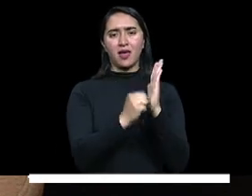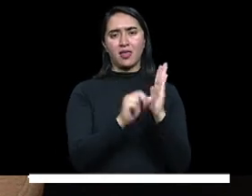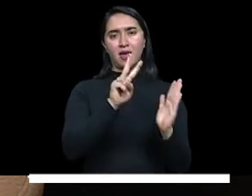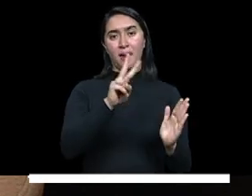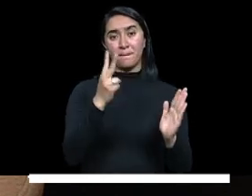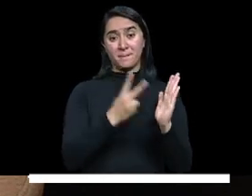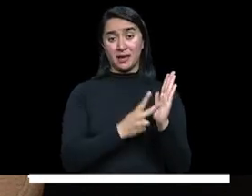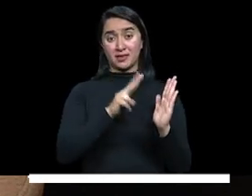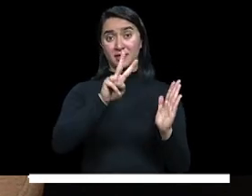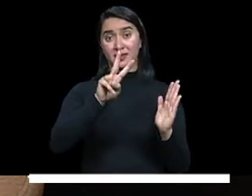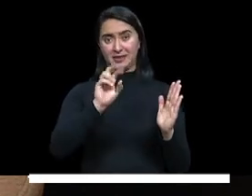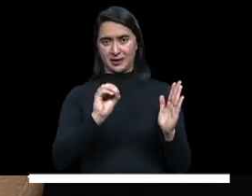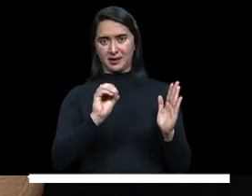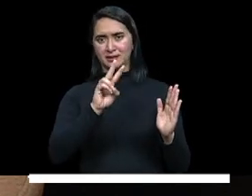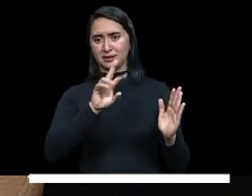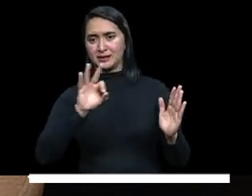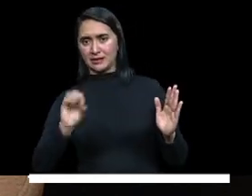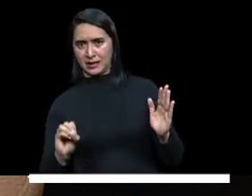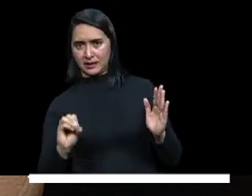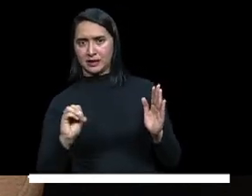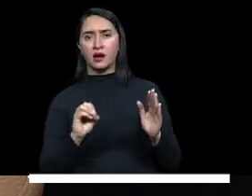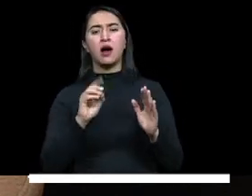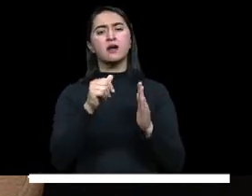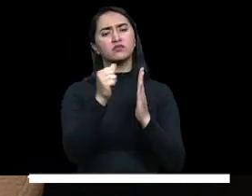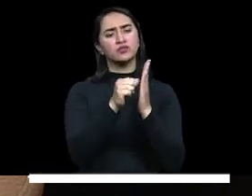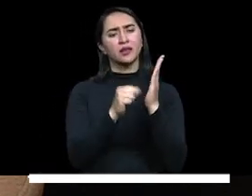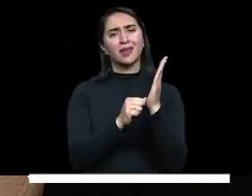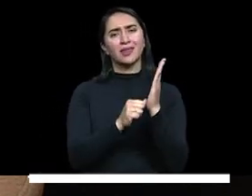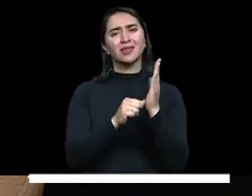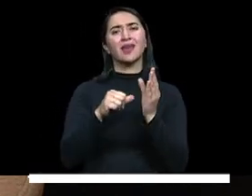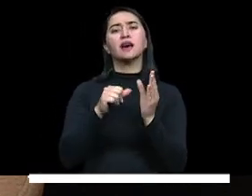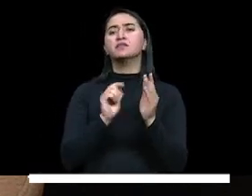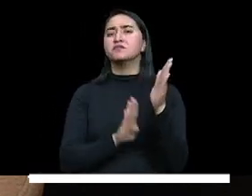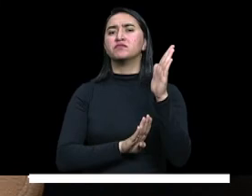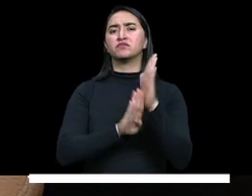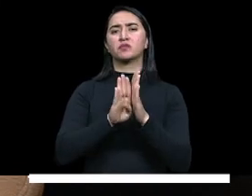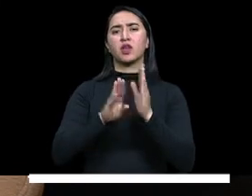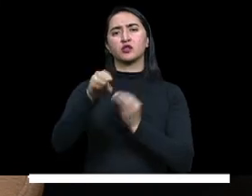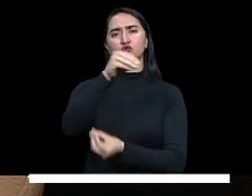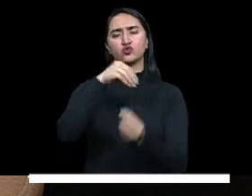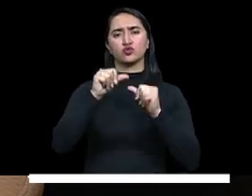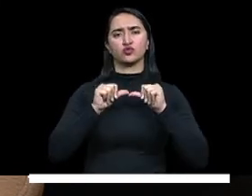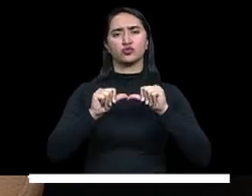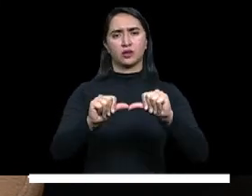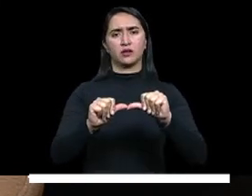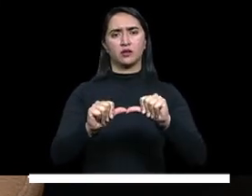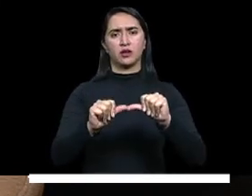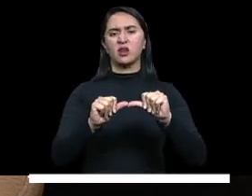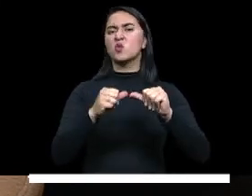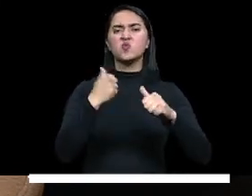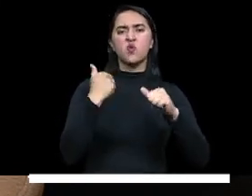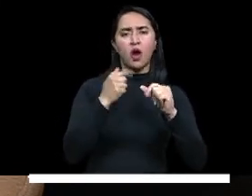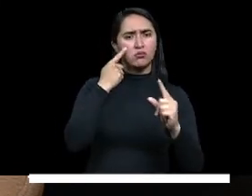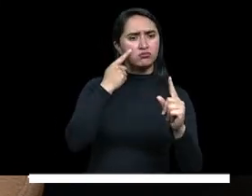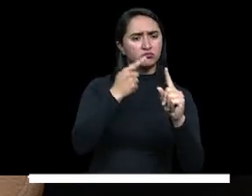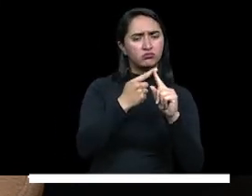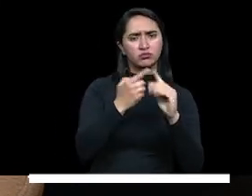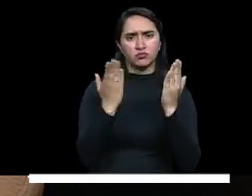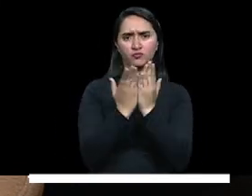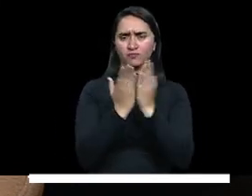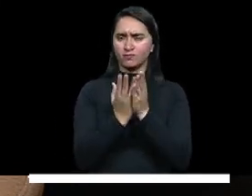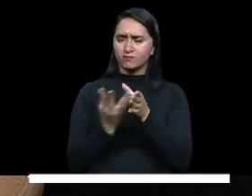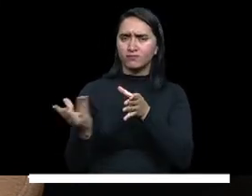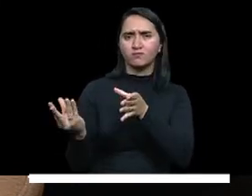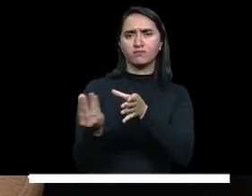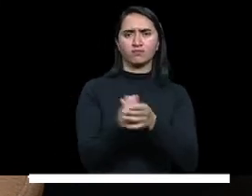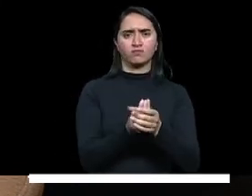de la Agenda de Desarrollo Sostenible, que nos permite garantizar una educación inclusiva, equitativa y de calidad.